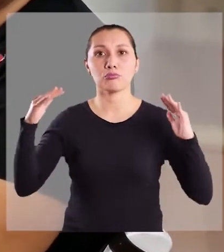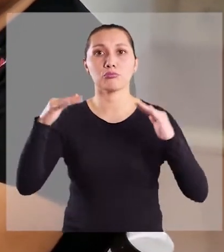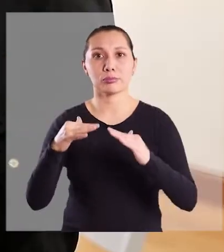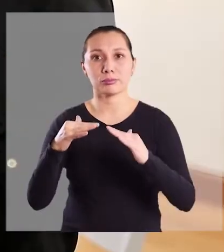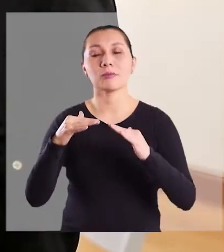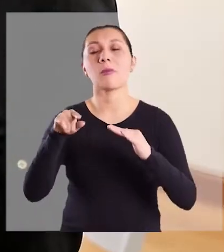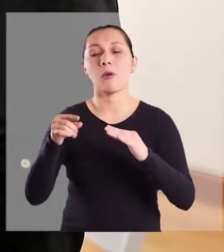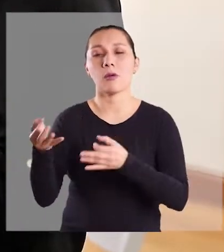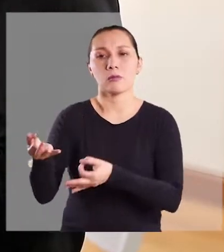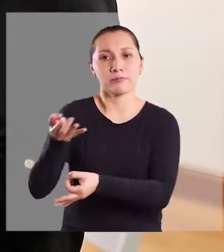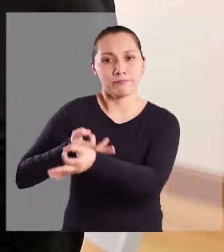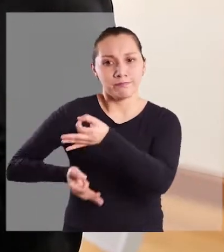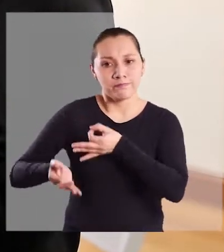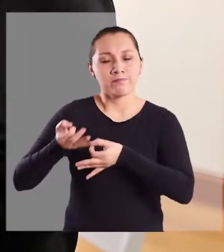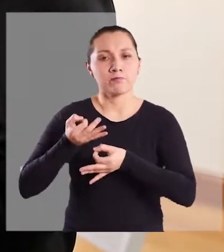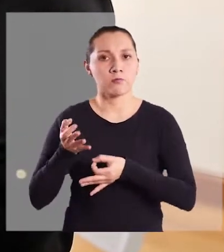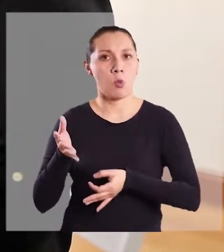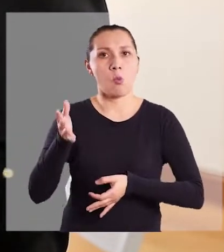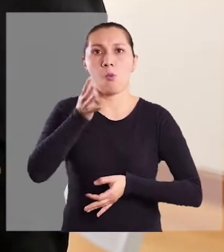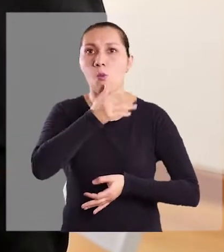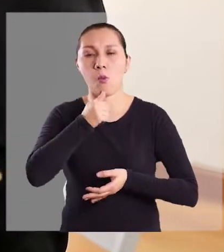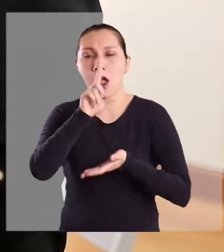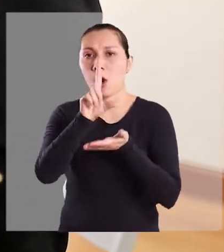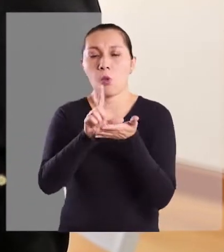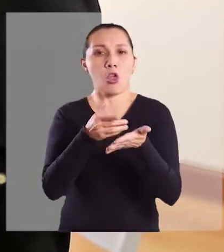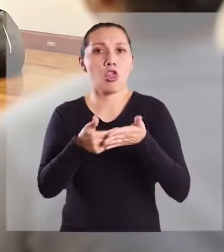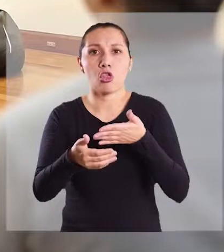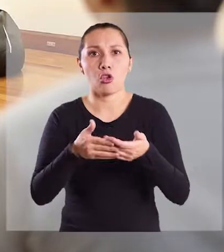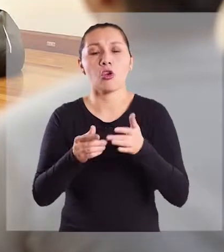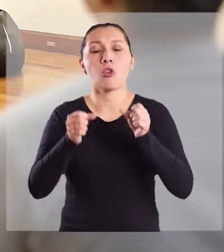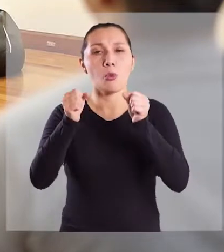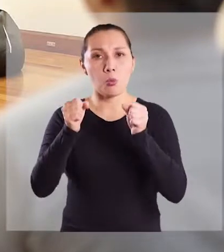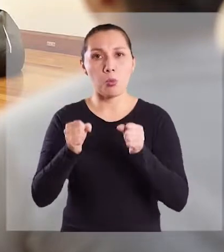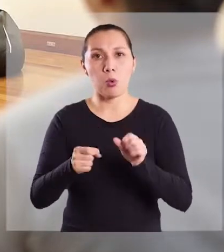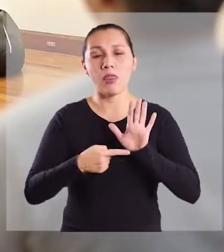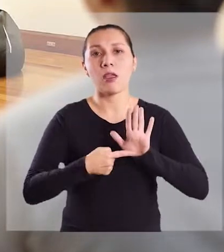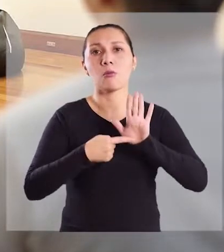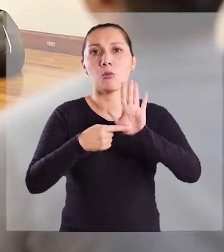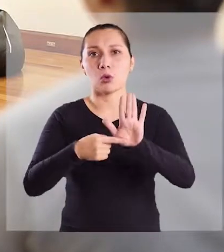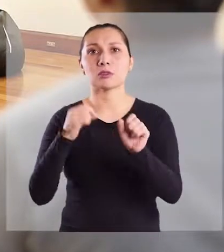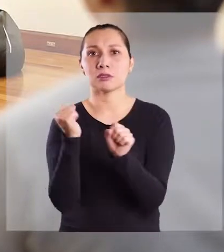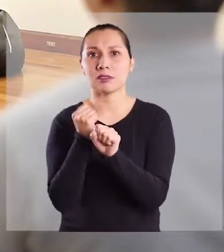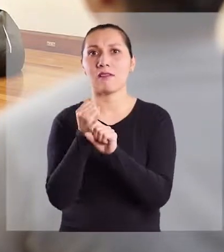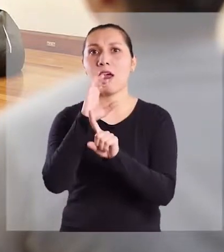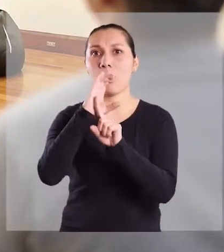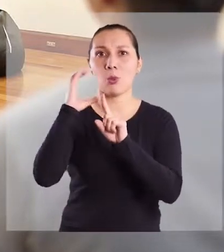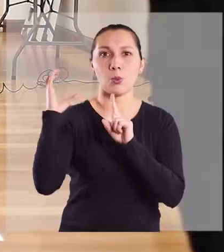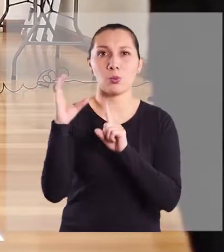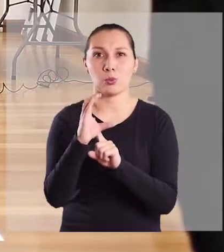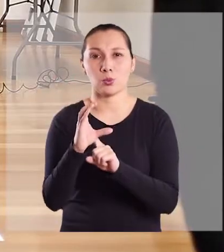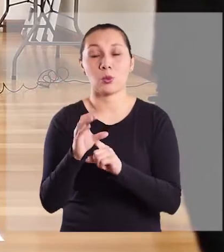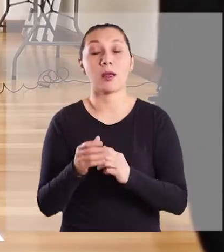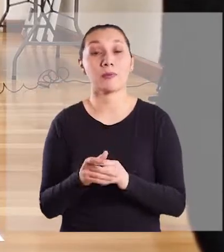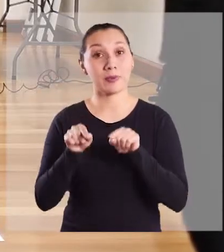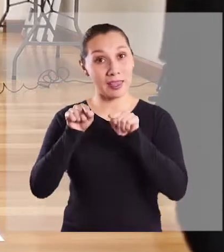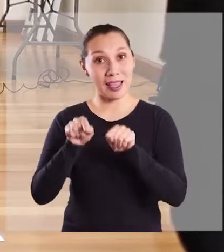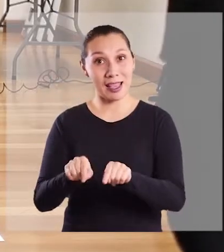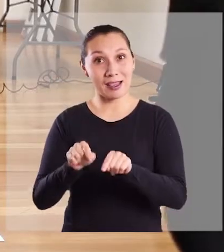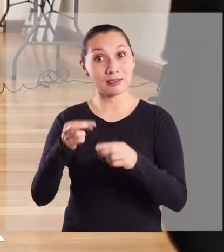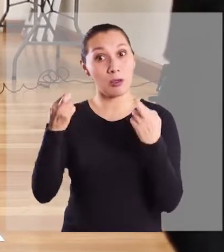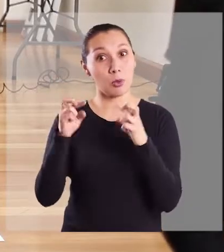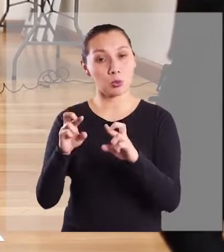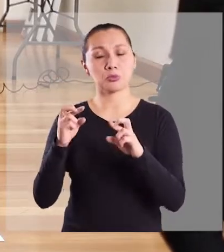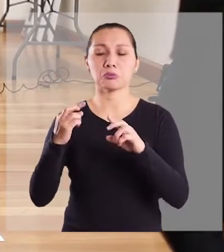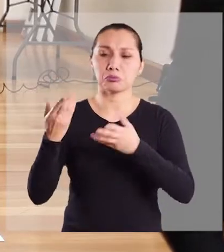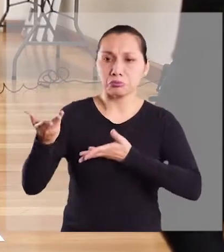donde ellos nos manifiestan que no tienen espacios donde ellos puedan mostrar su producción cultural. Y en